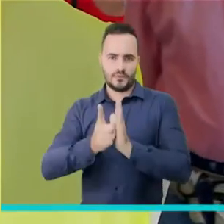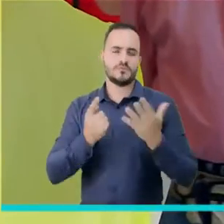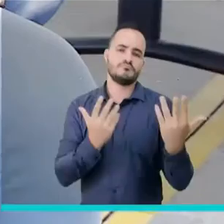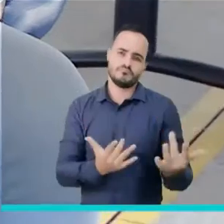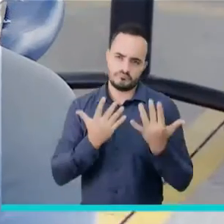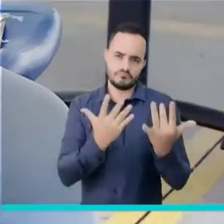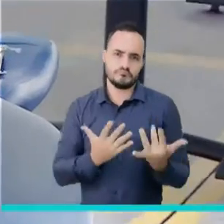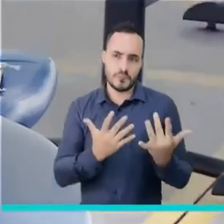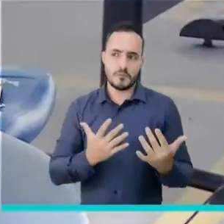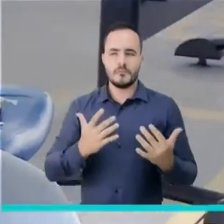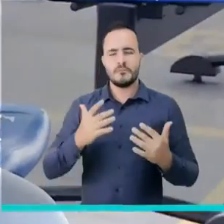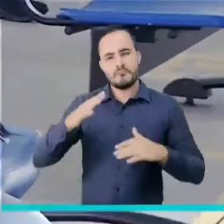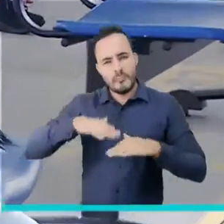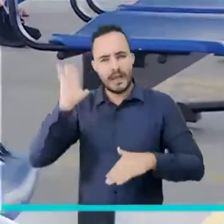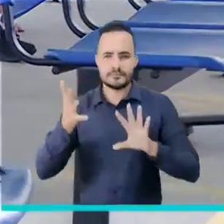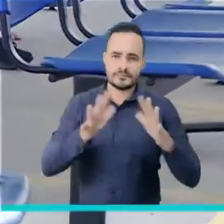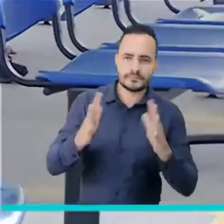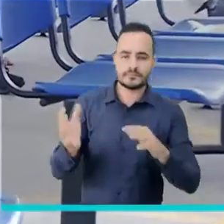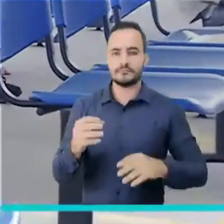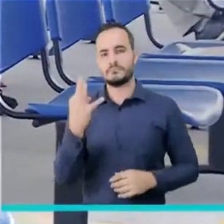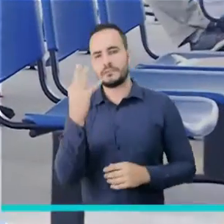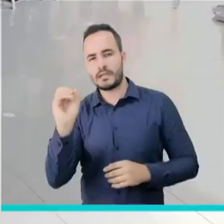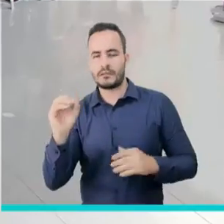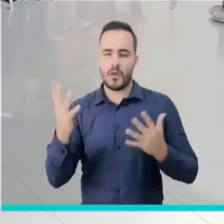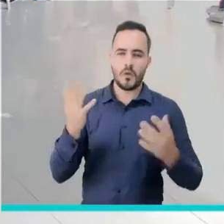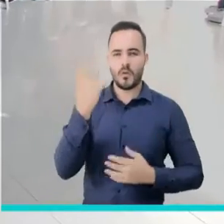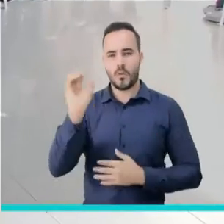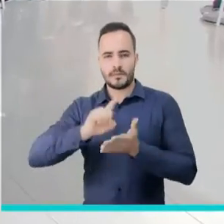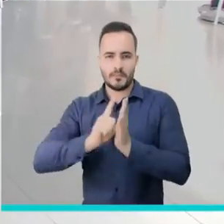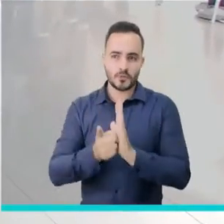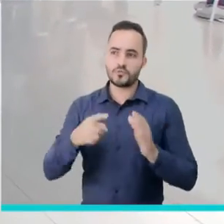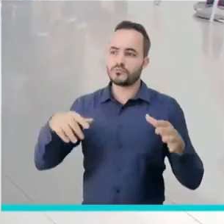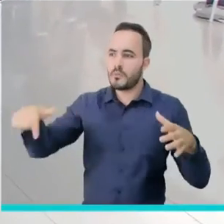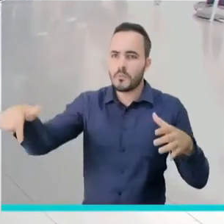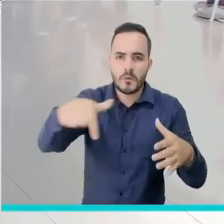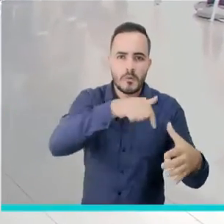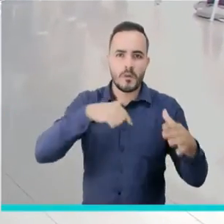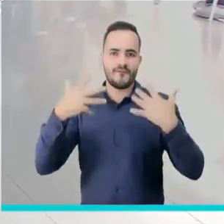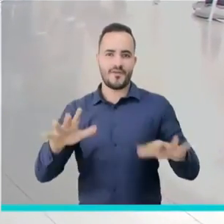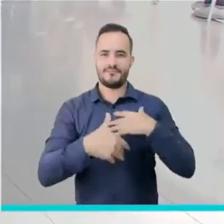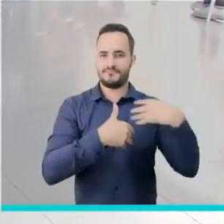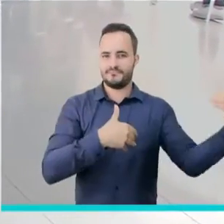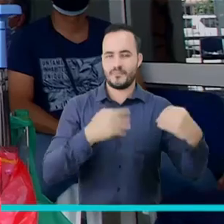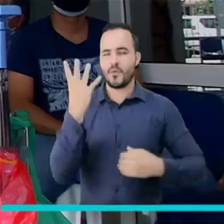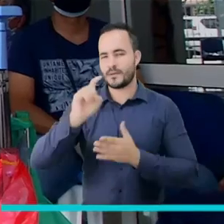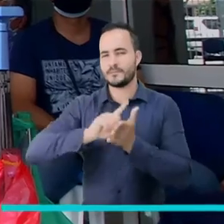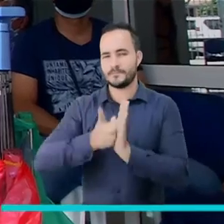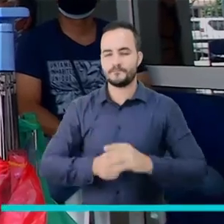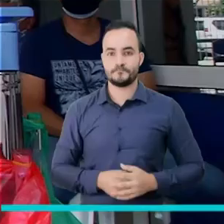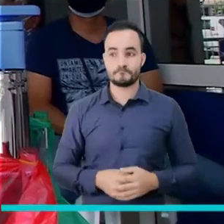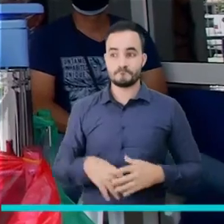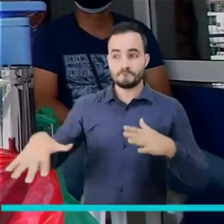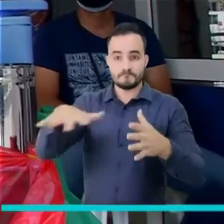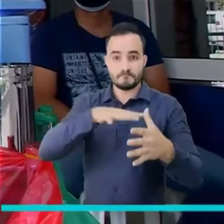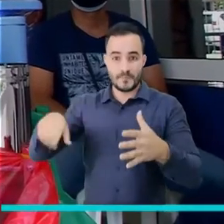punto de vacunación son 15 minutos, que es el tiempo de espera. Pero pueden estar más o menos entre 30 a 40 minutos en el área de vacunación.